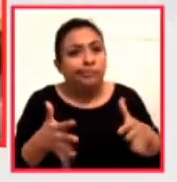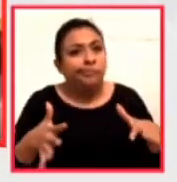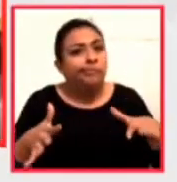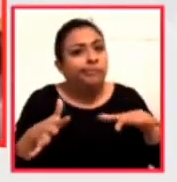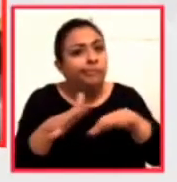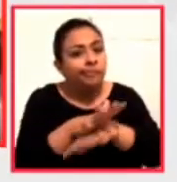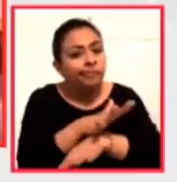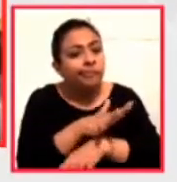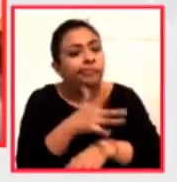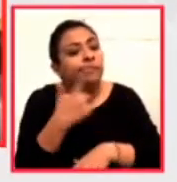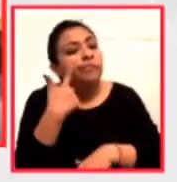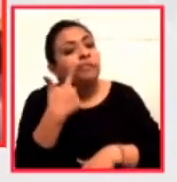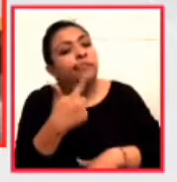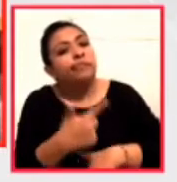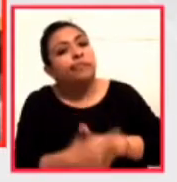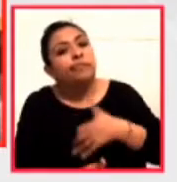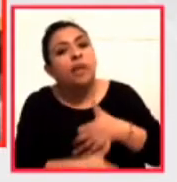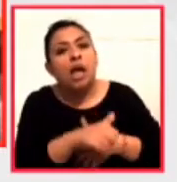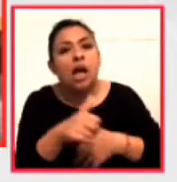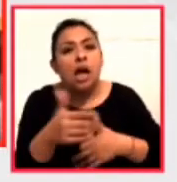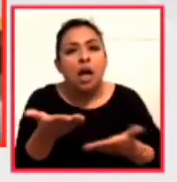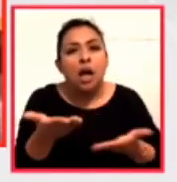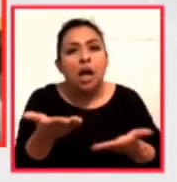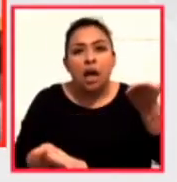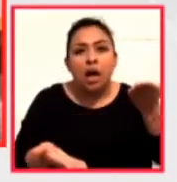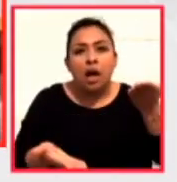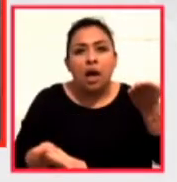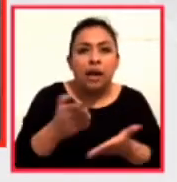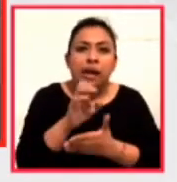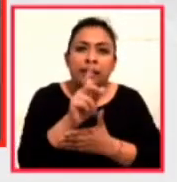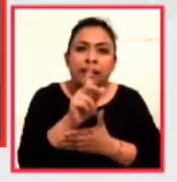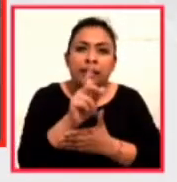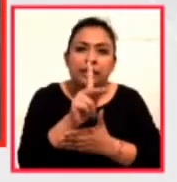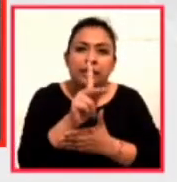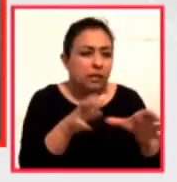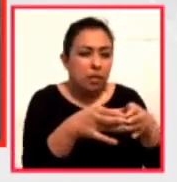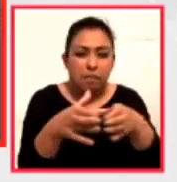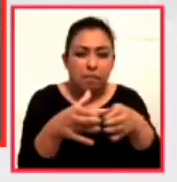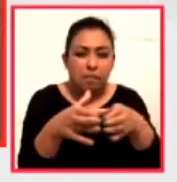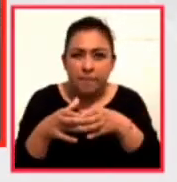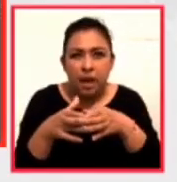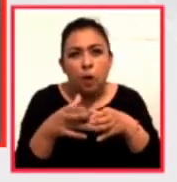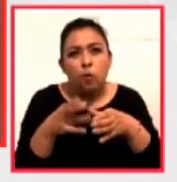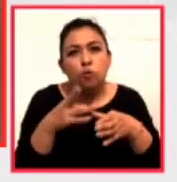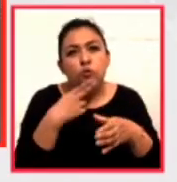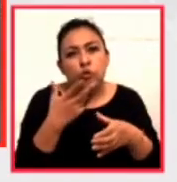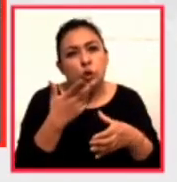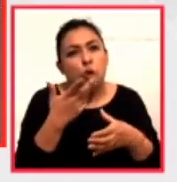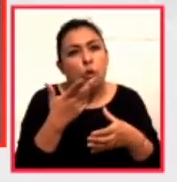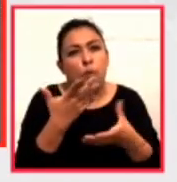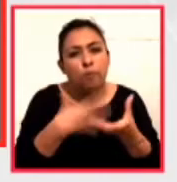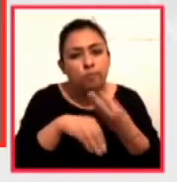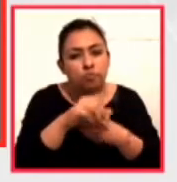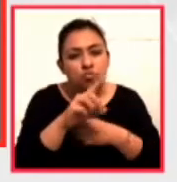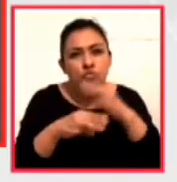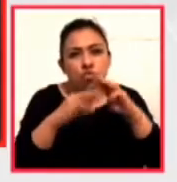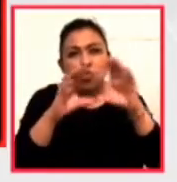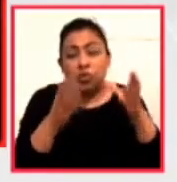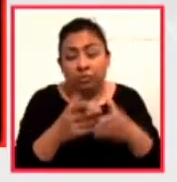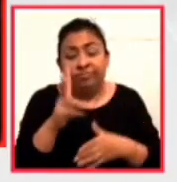desafiado el equilibrio entre las especies y con los recursos del planeta dramáticamente.